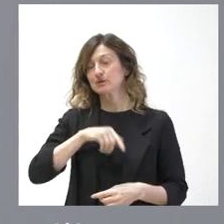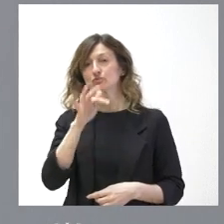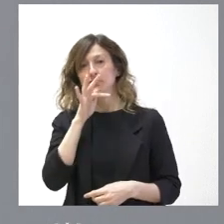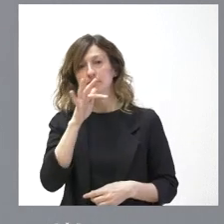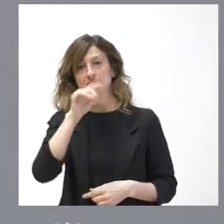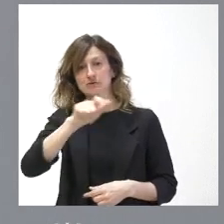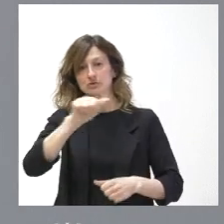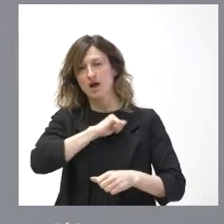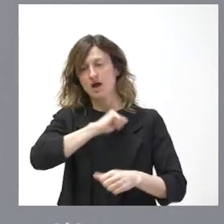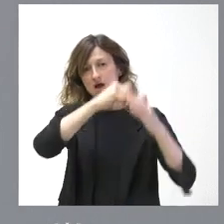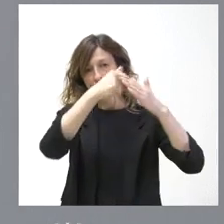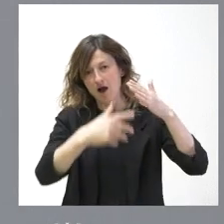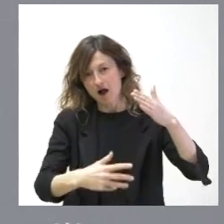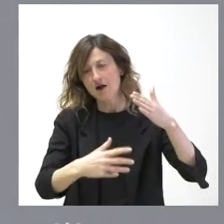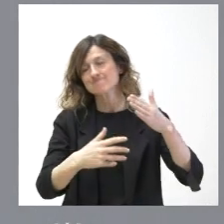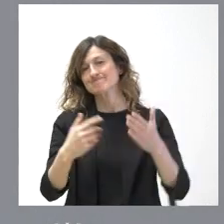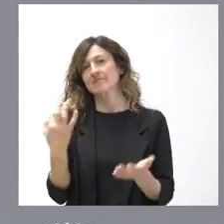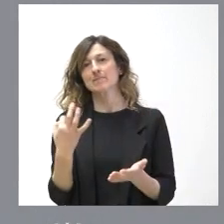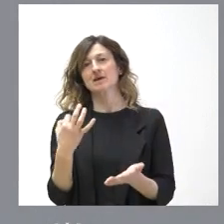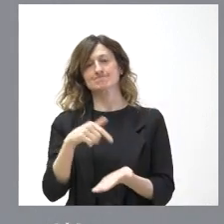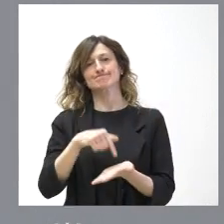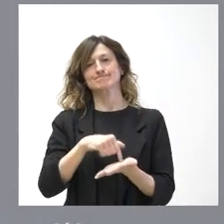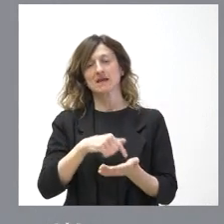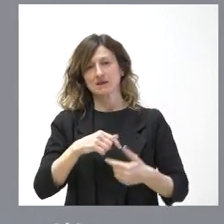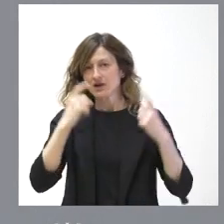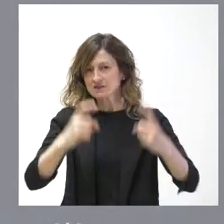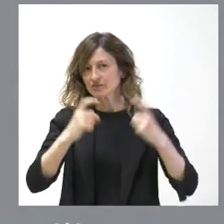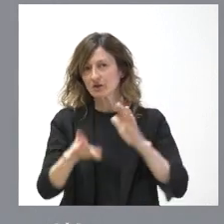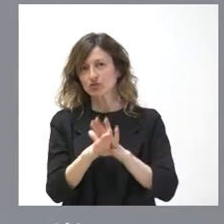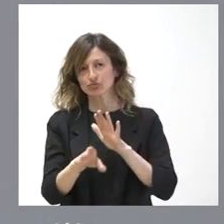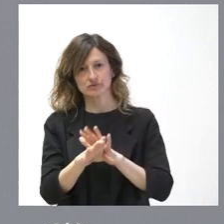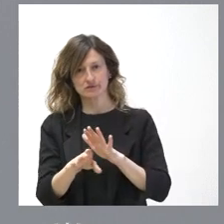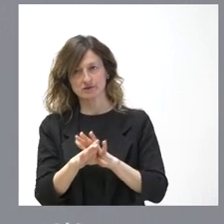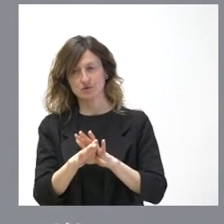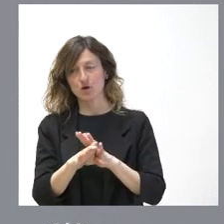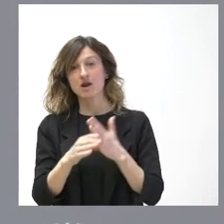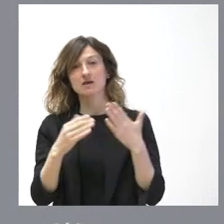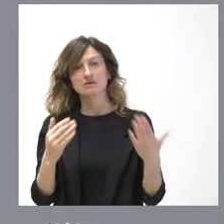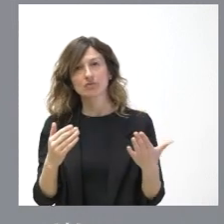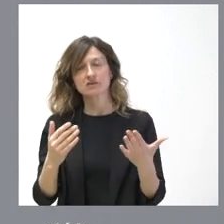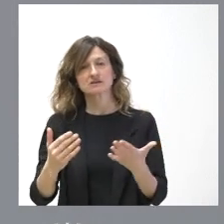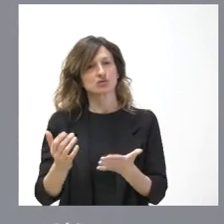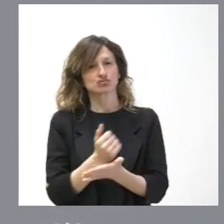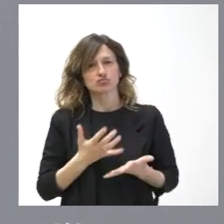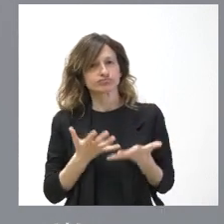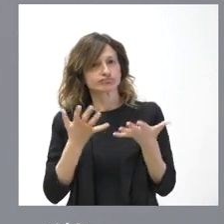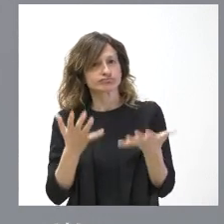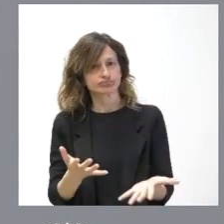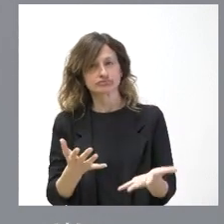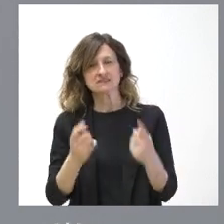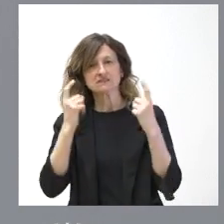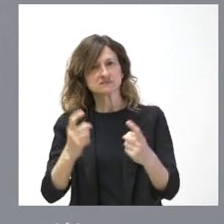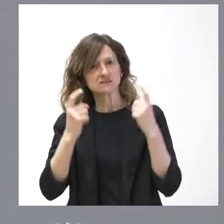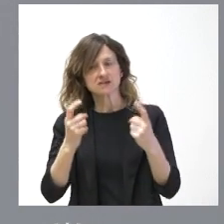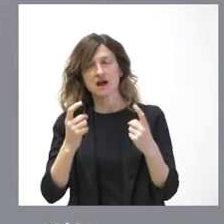que hay en lista de espera nos va a seguir exigiendo un esfuerzo y no vamos a renunciar a ese esfuerzo y, por tanto, todos los instrumentos que estén a nuestro alcance los vamos a usar,